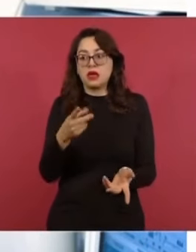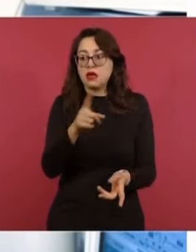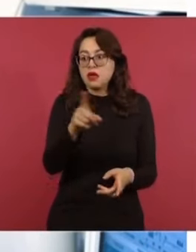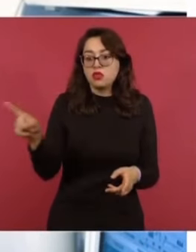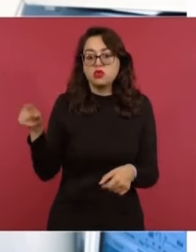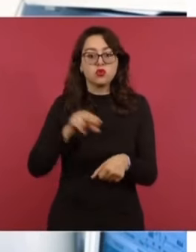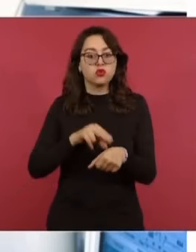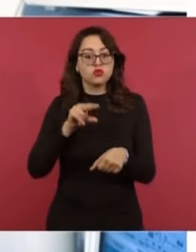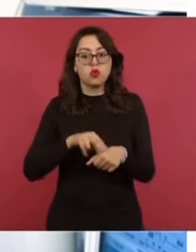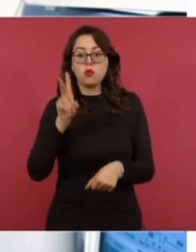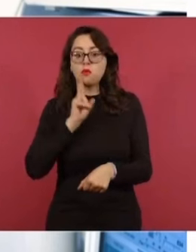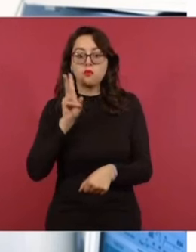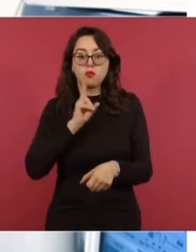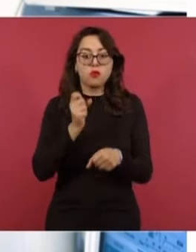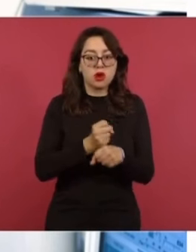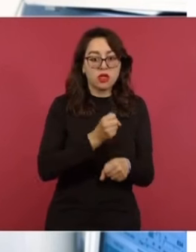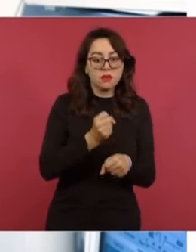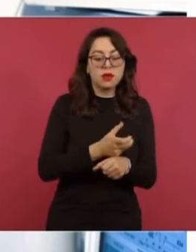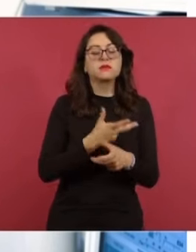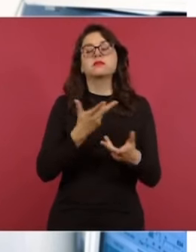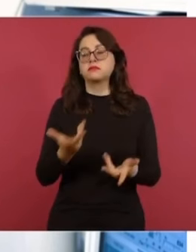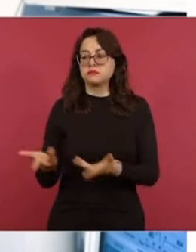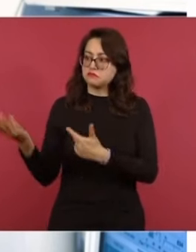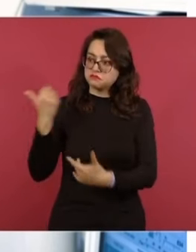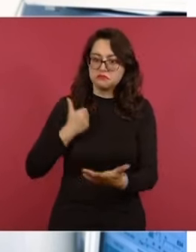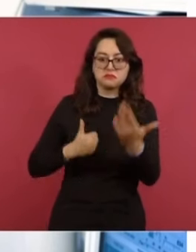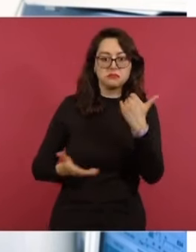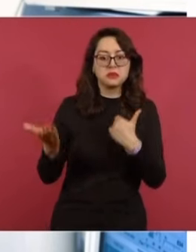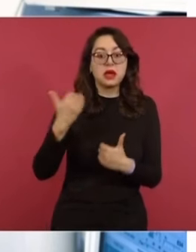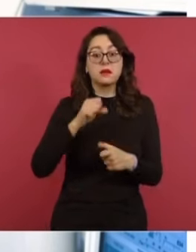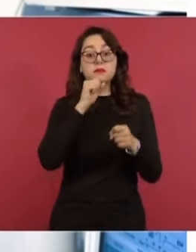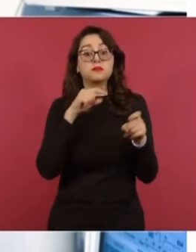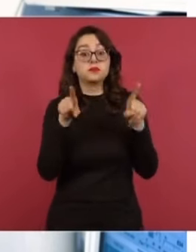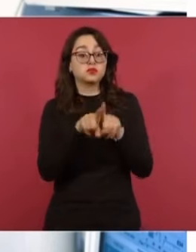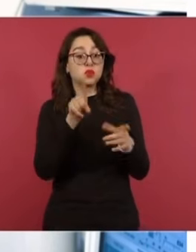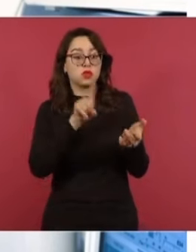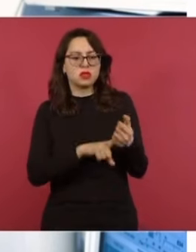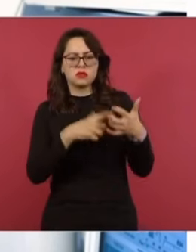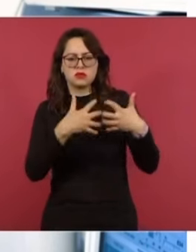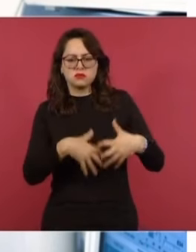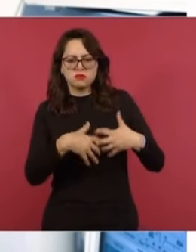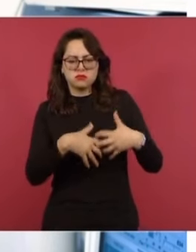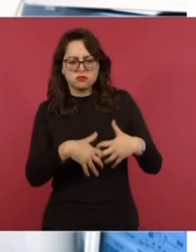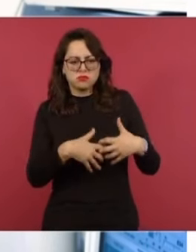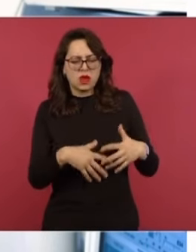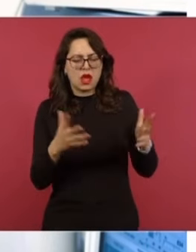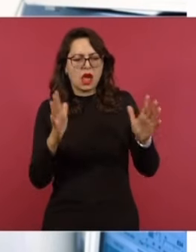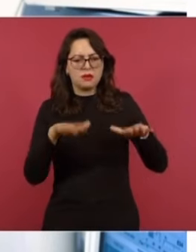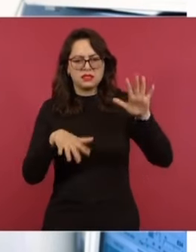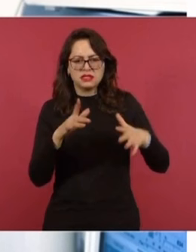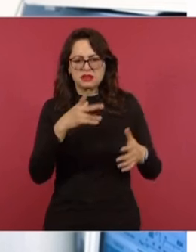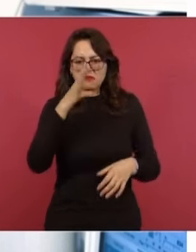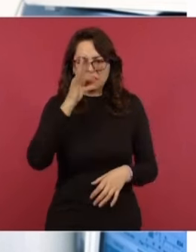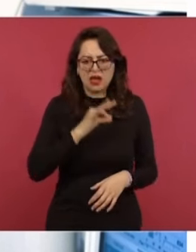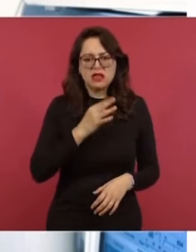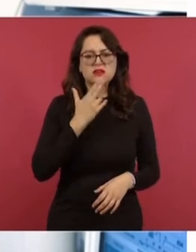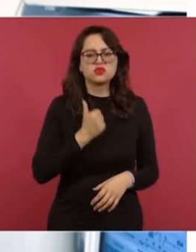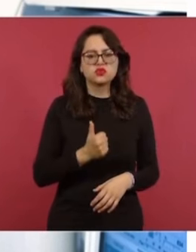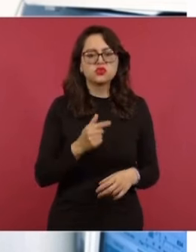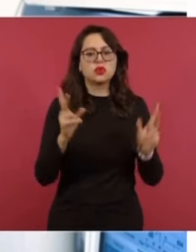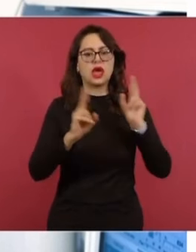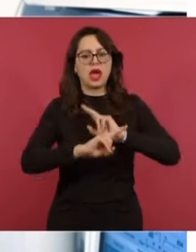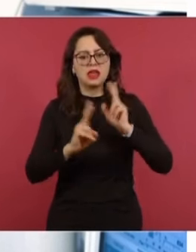esto significa reparar cuartos de máquinas que no funcionaban o aires acondicionados, es decir, todo lo que puede